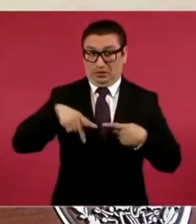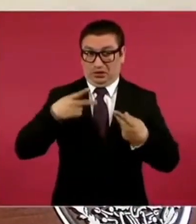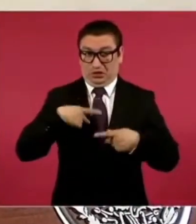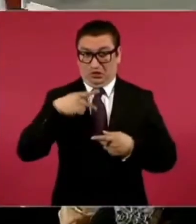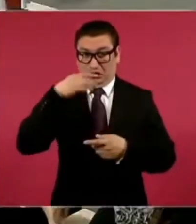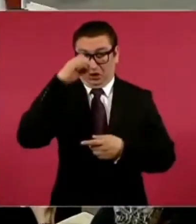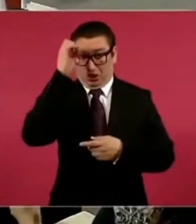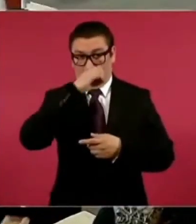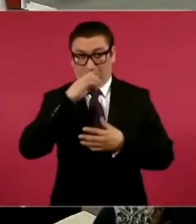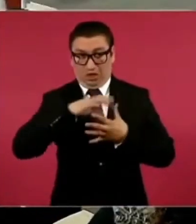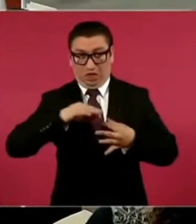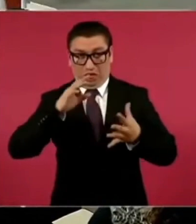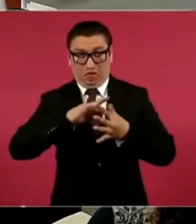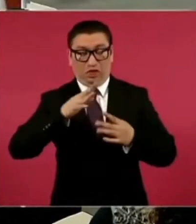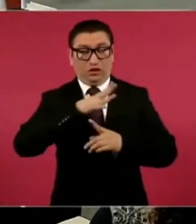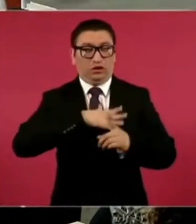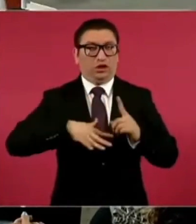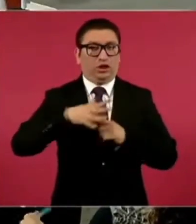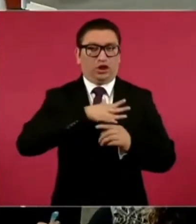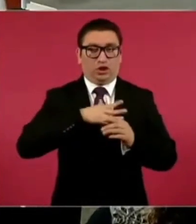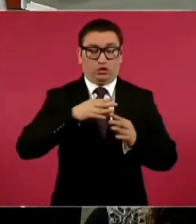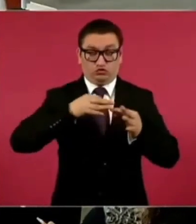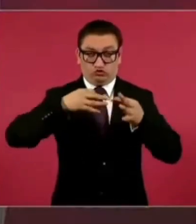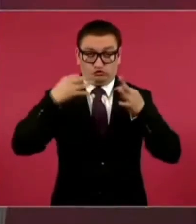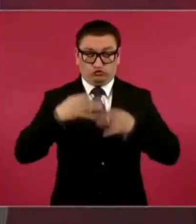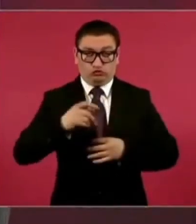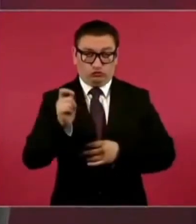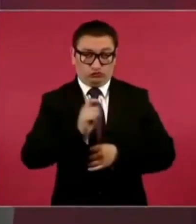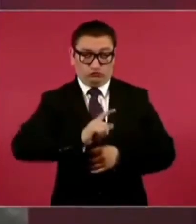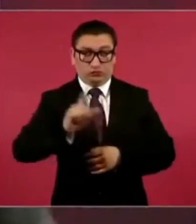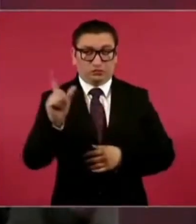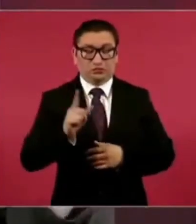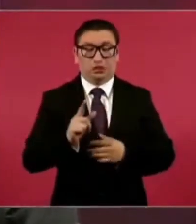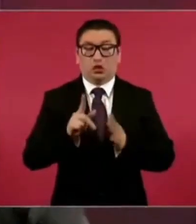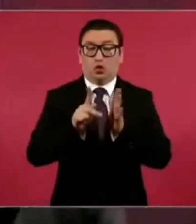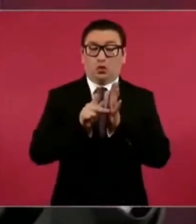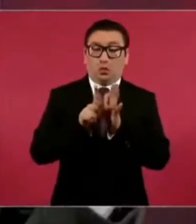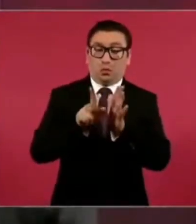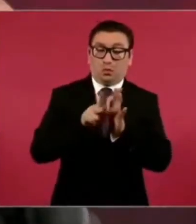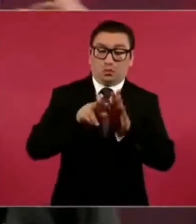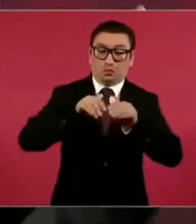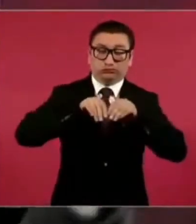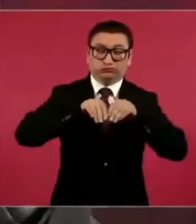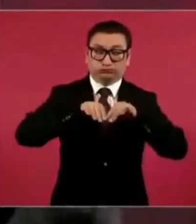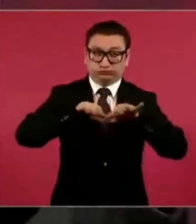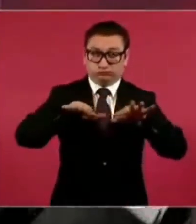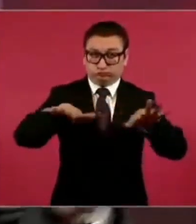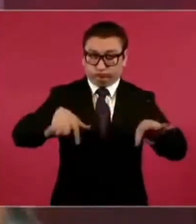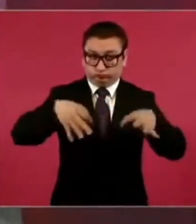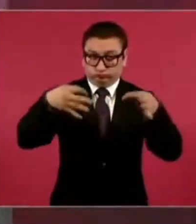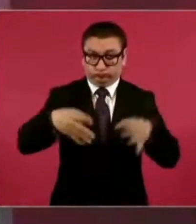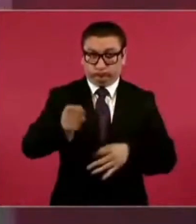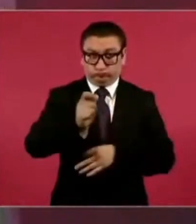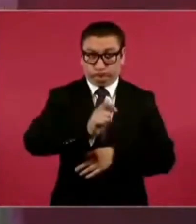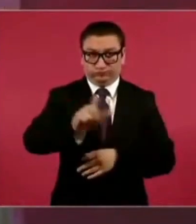en los medios de información en México. Bueno,